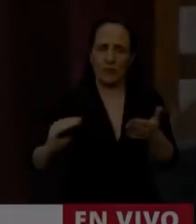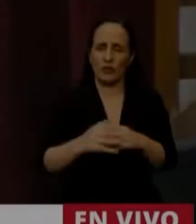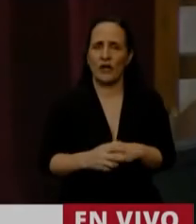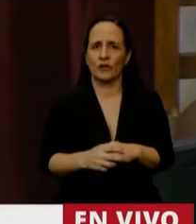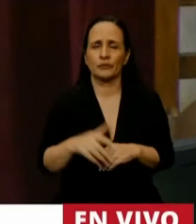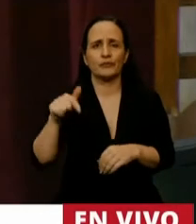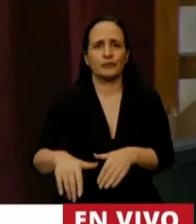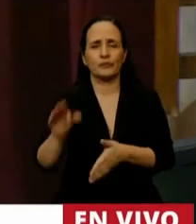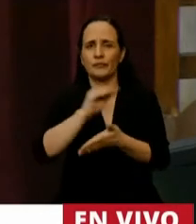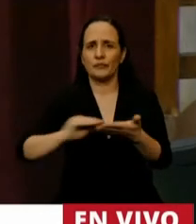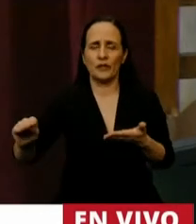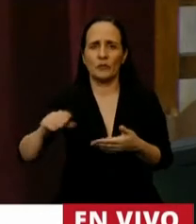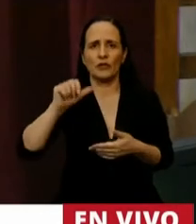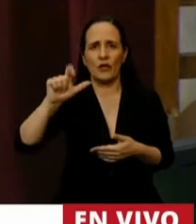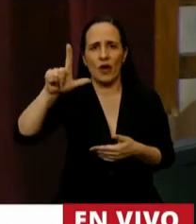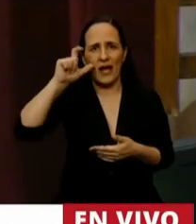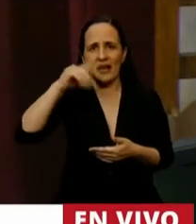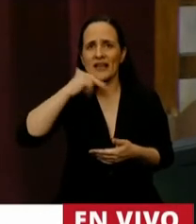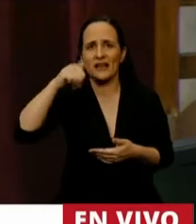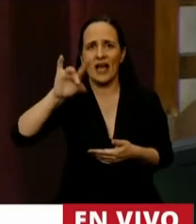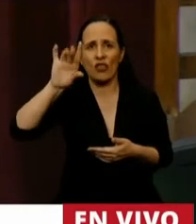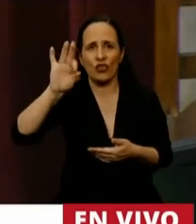Tiene la palabra el diputado Alejandro García.